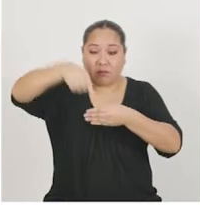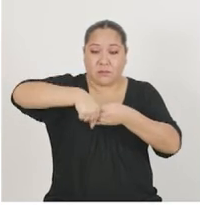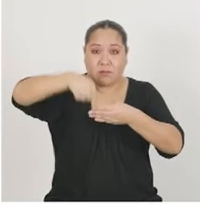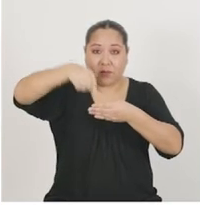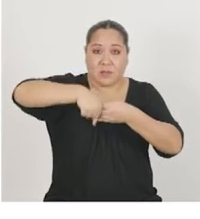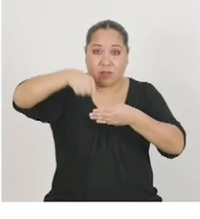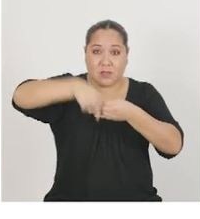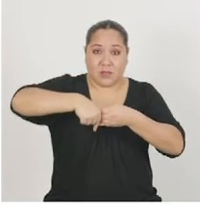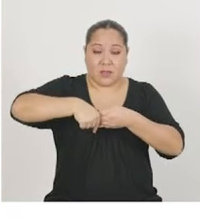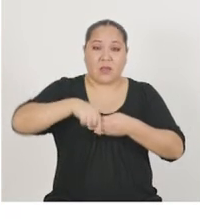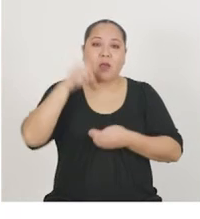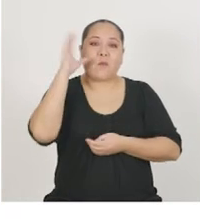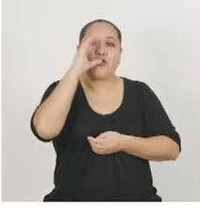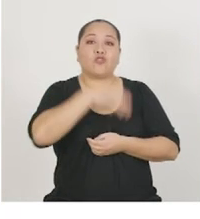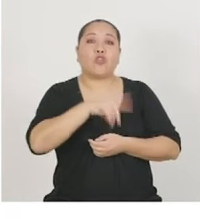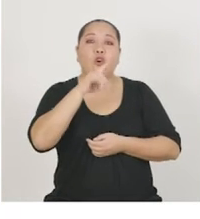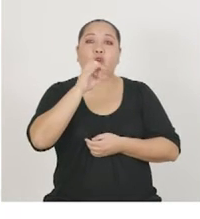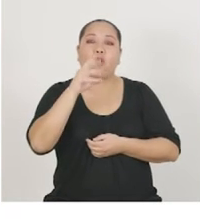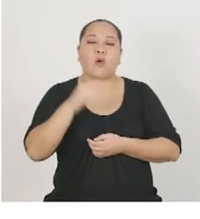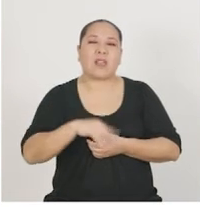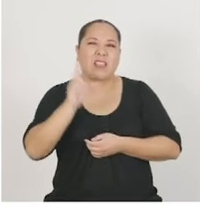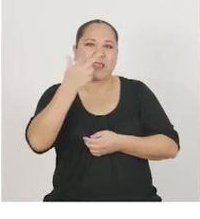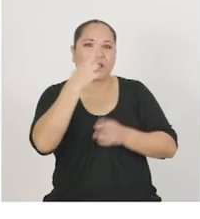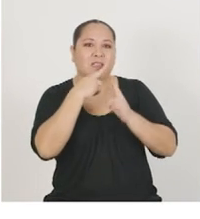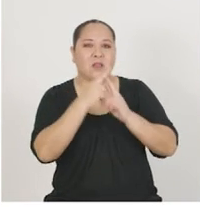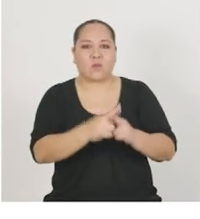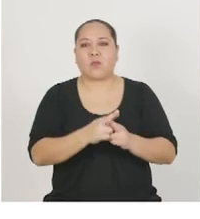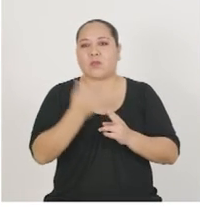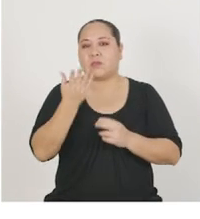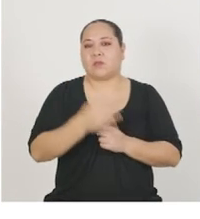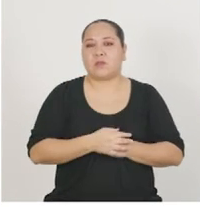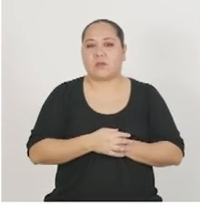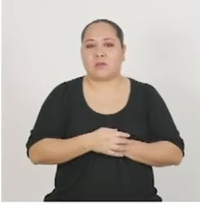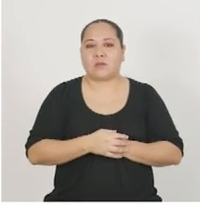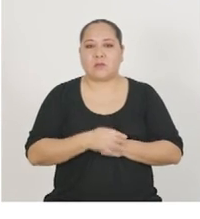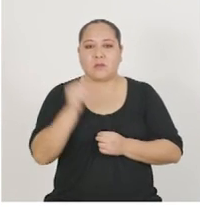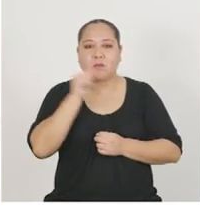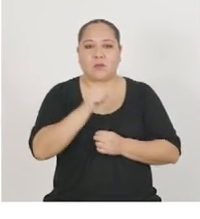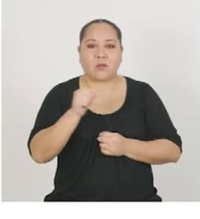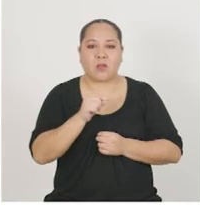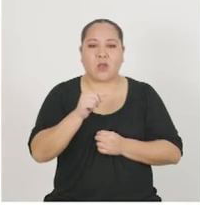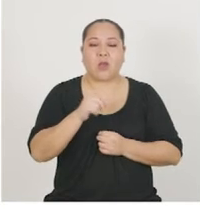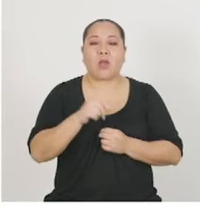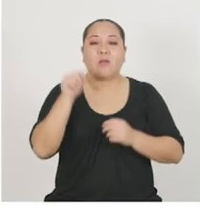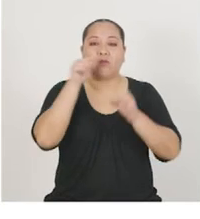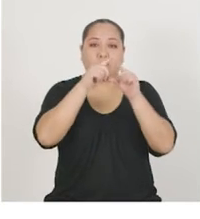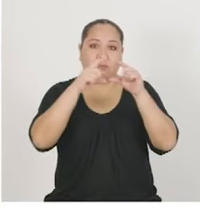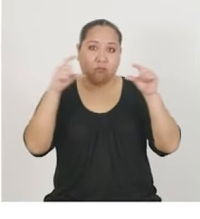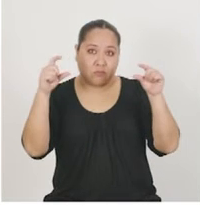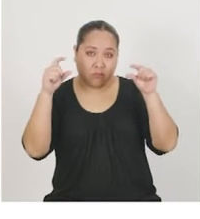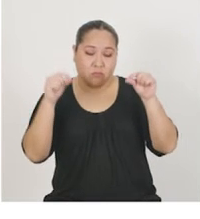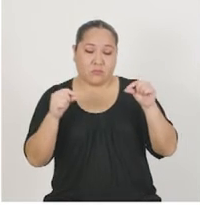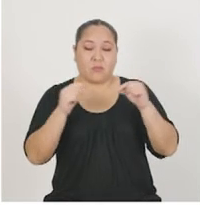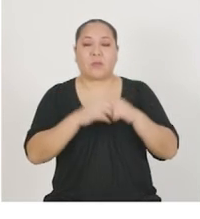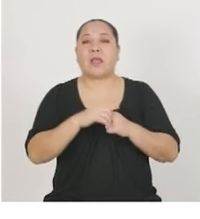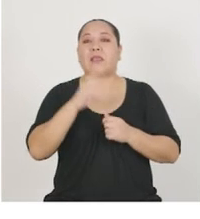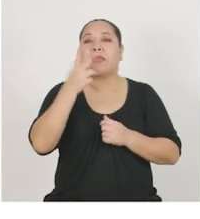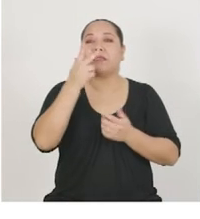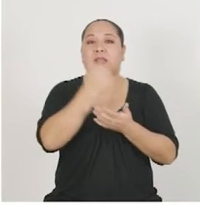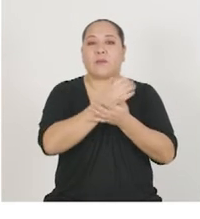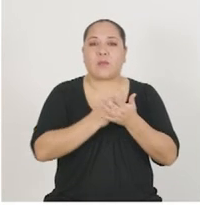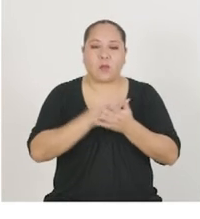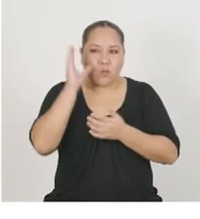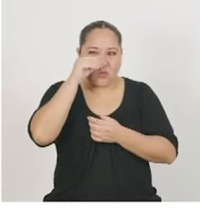2. Busco en Google y la tercera respuesta a la búsqueda ha sido e-arly office museum paperclip. Paso 3.